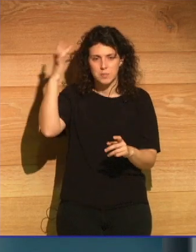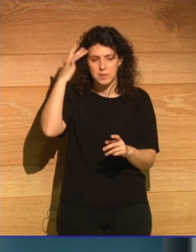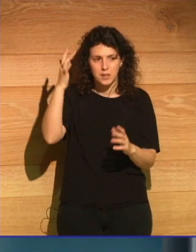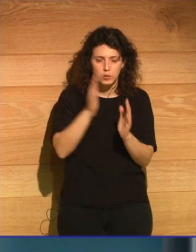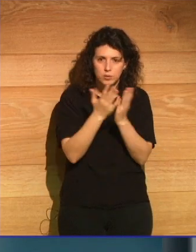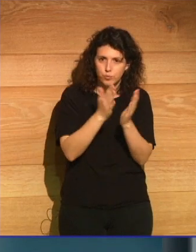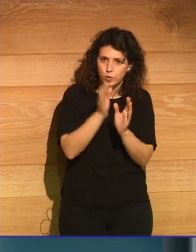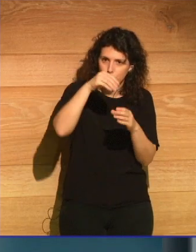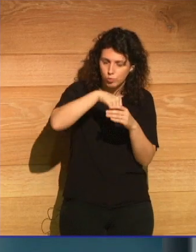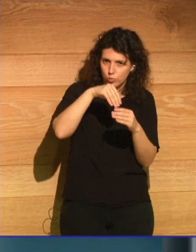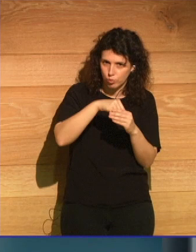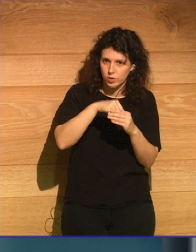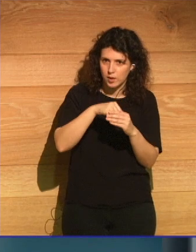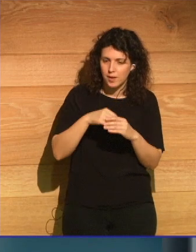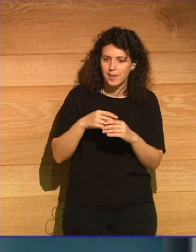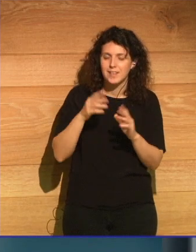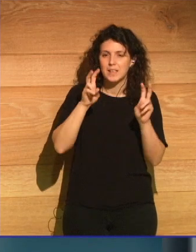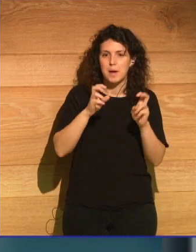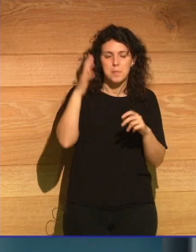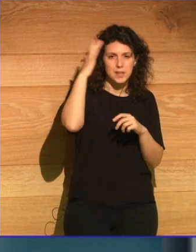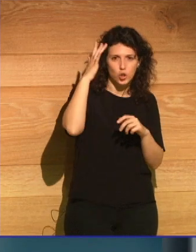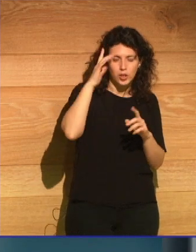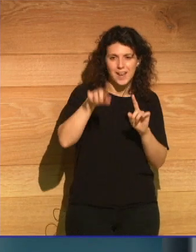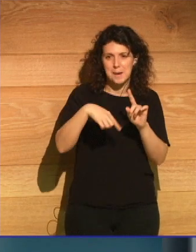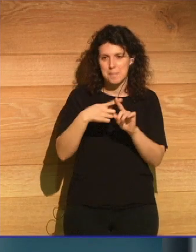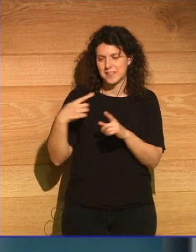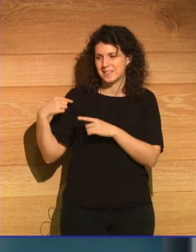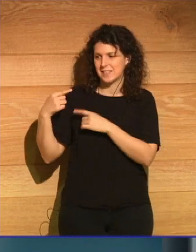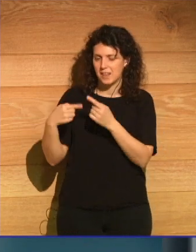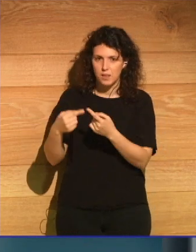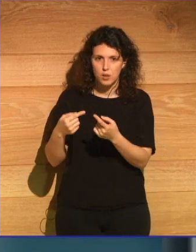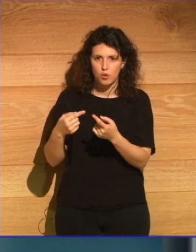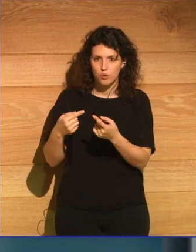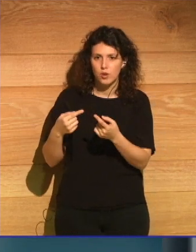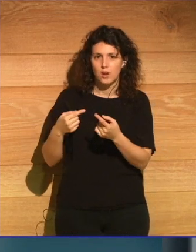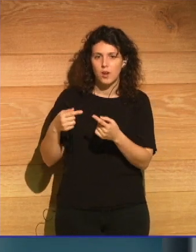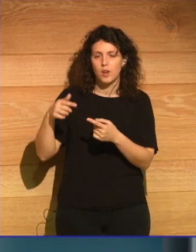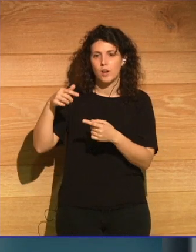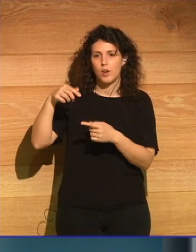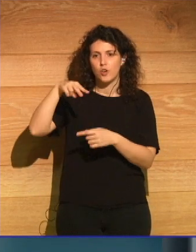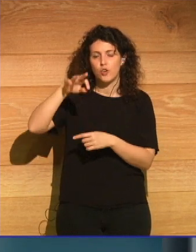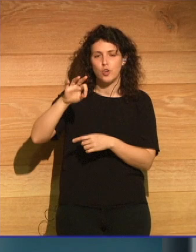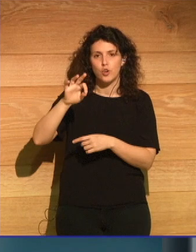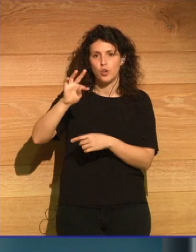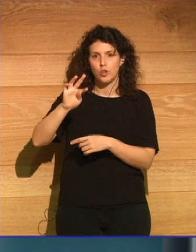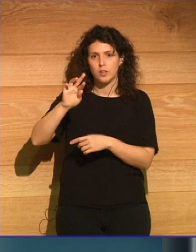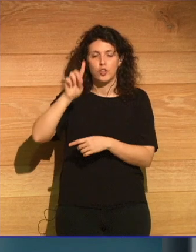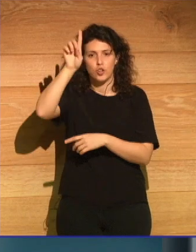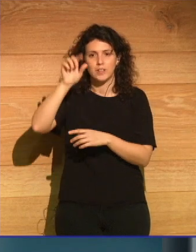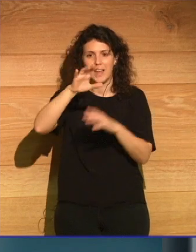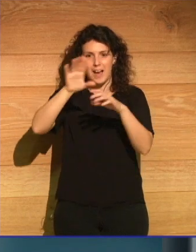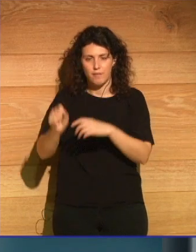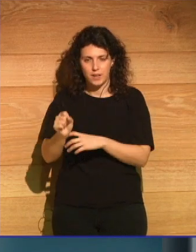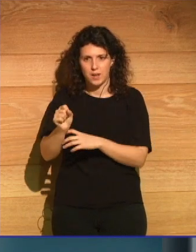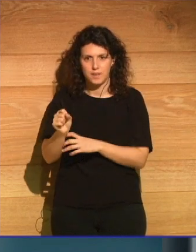solamente de la mitología, sino de la tradición norafricana. Y traes al mapa a John Wesley y